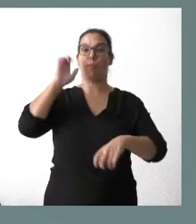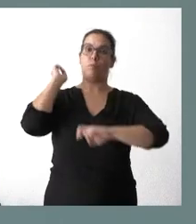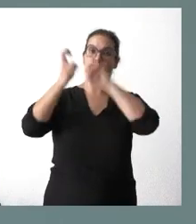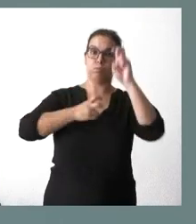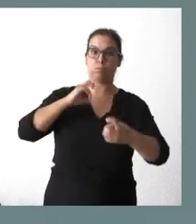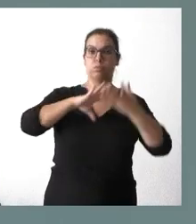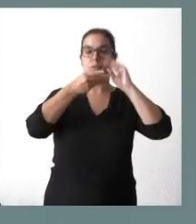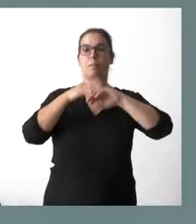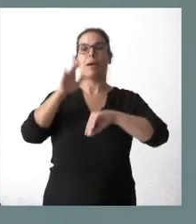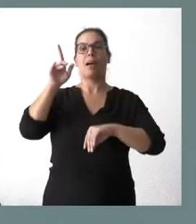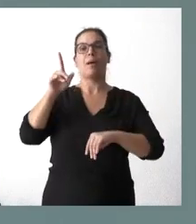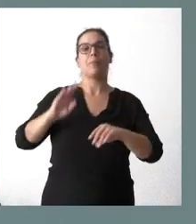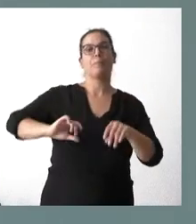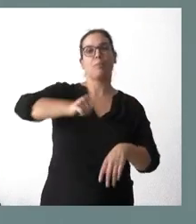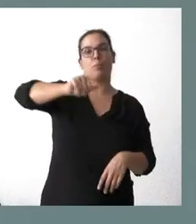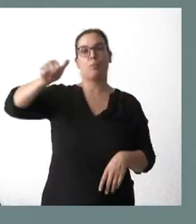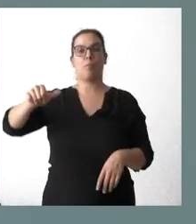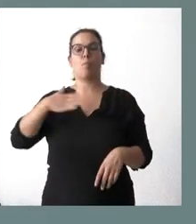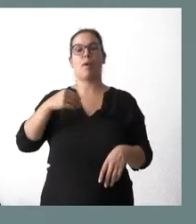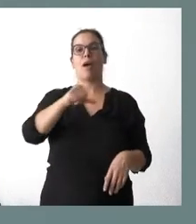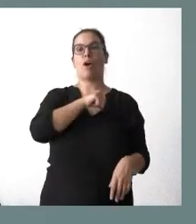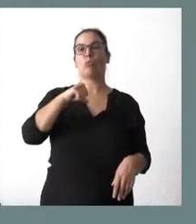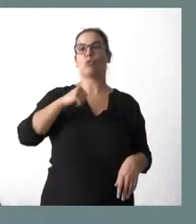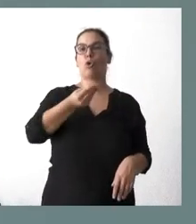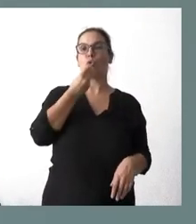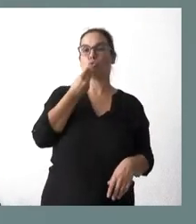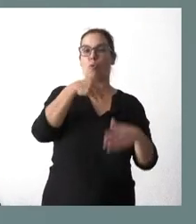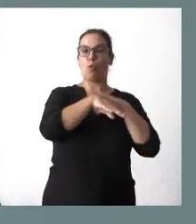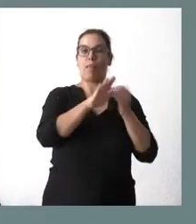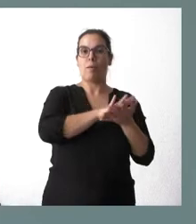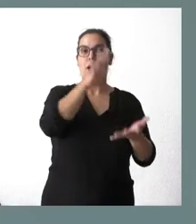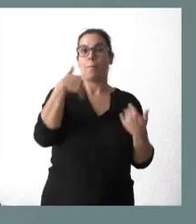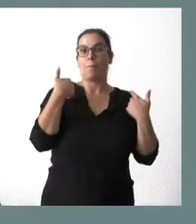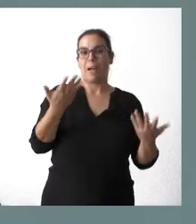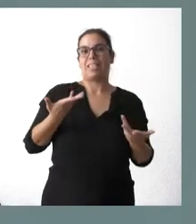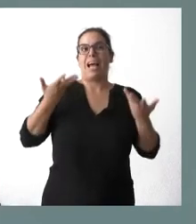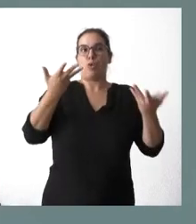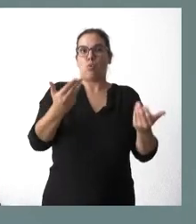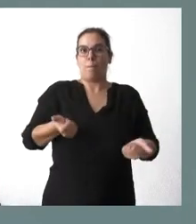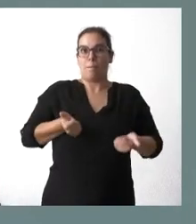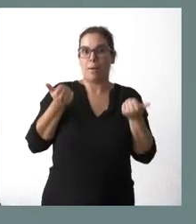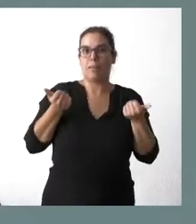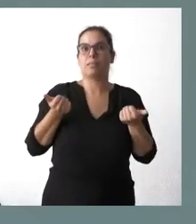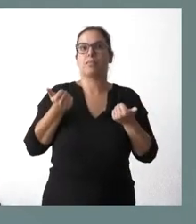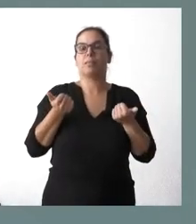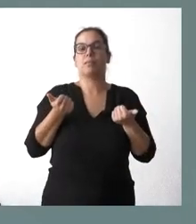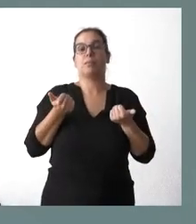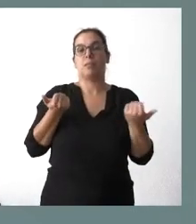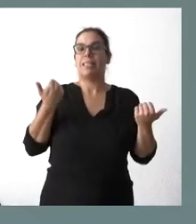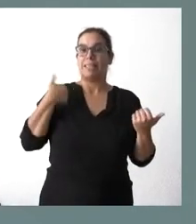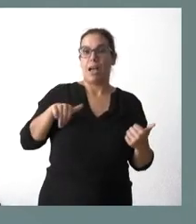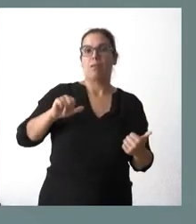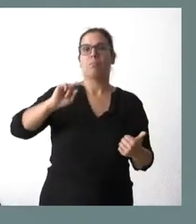fácil el acceso al autoconsumo eléctrico y almacenamiento, que haya más ayudas en ese sentido. Y, por tanto, ya hemos conseguido una primera